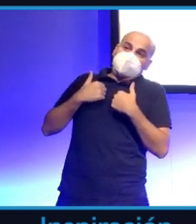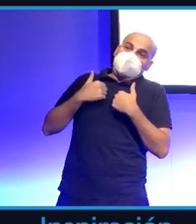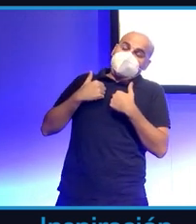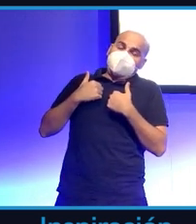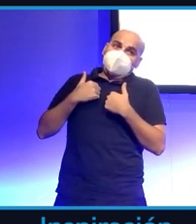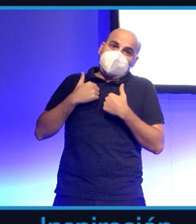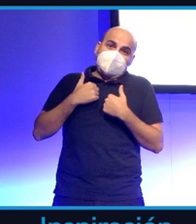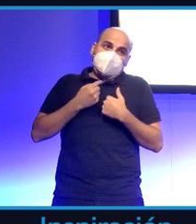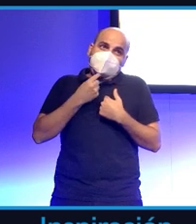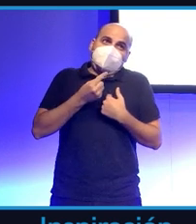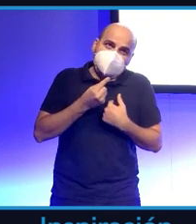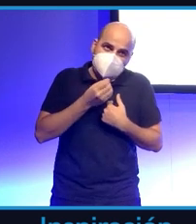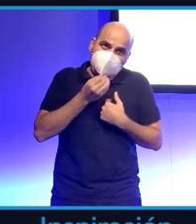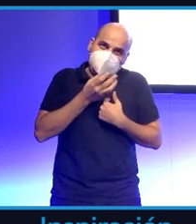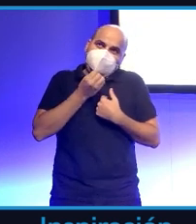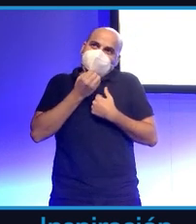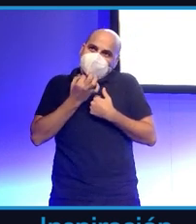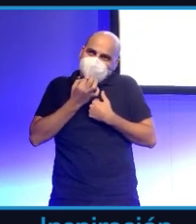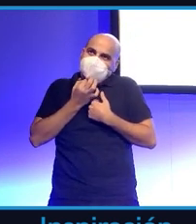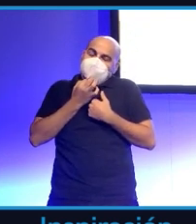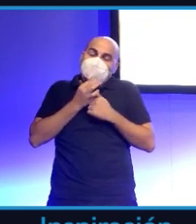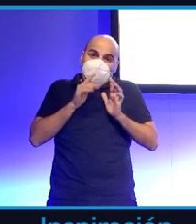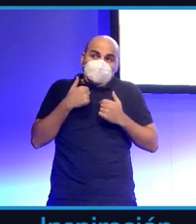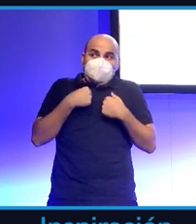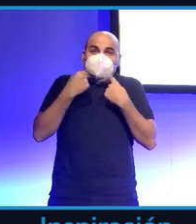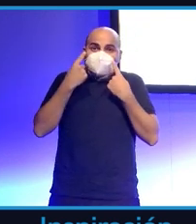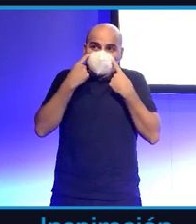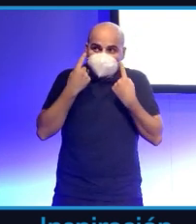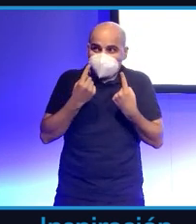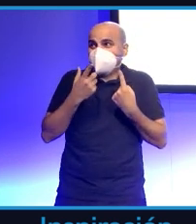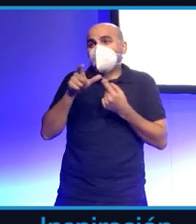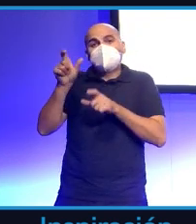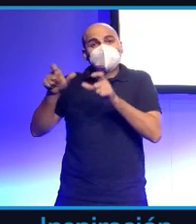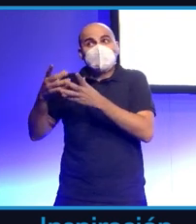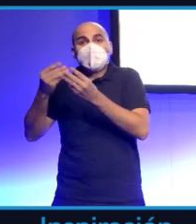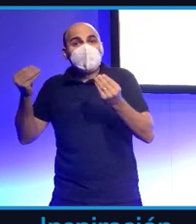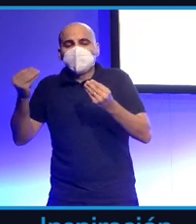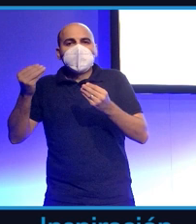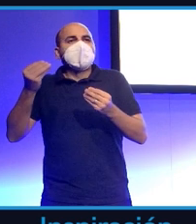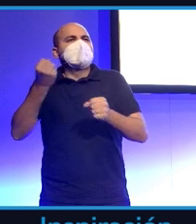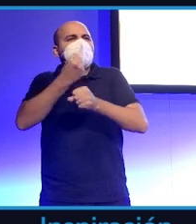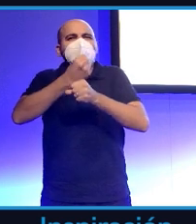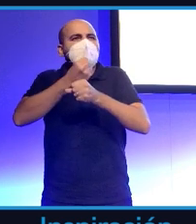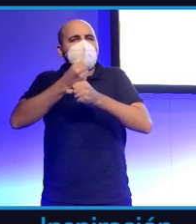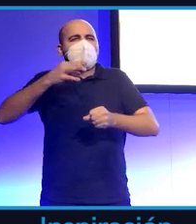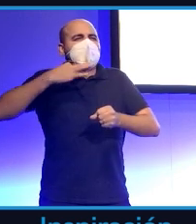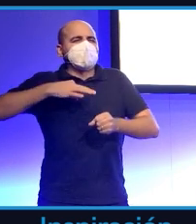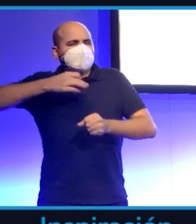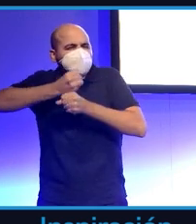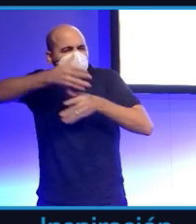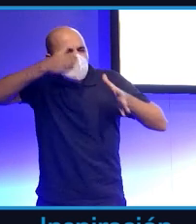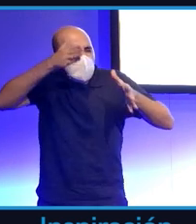cuya profesión está por encima de la atención que le prestan a familia cercana, hijos,